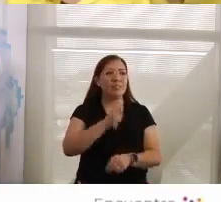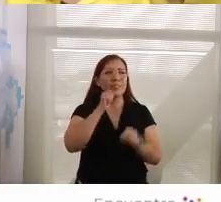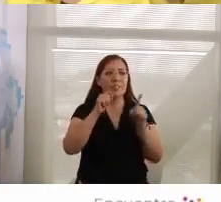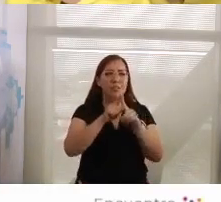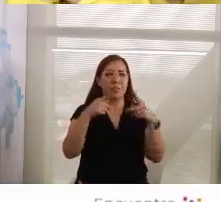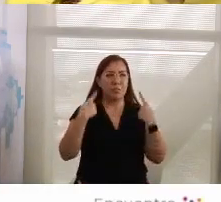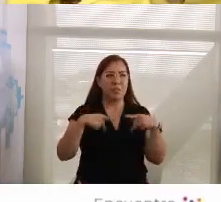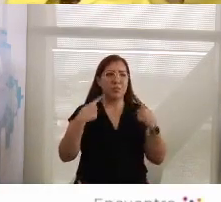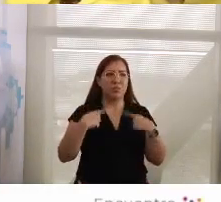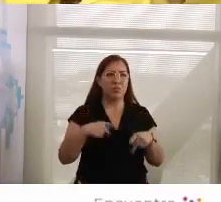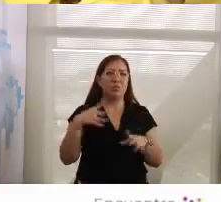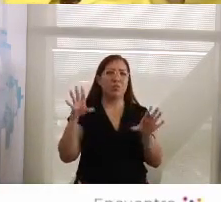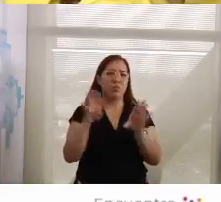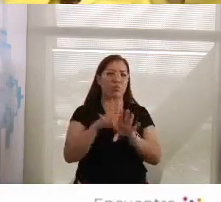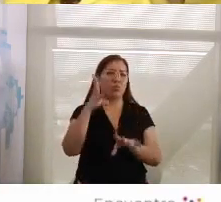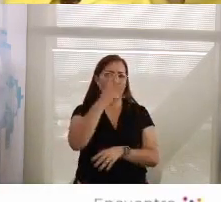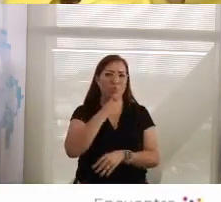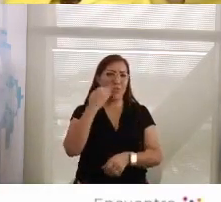encuentro.